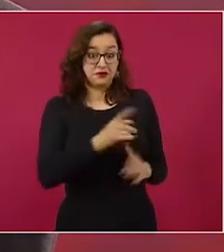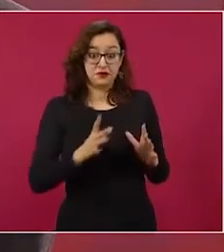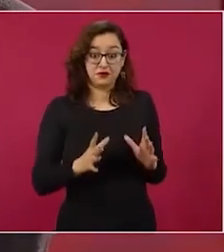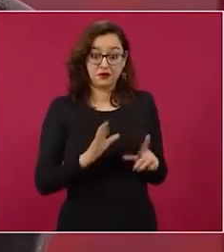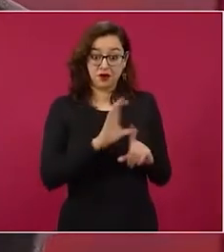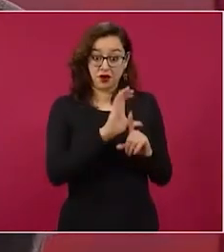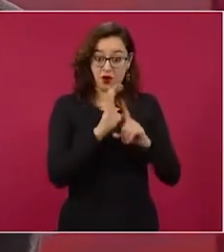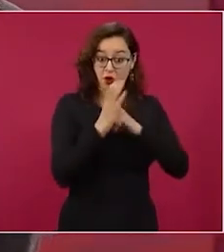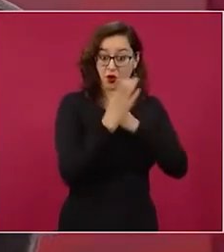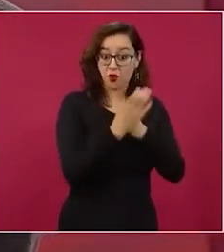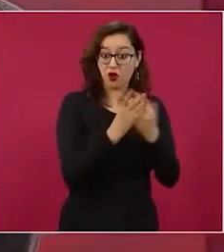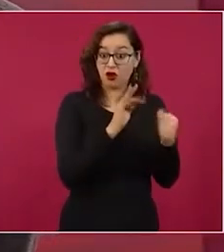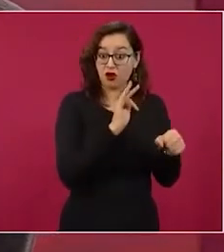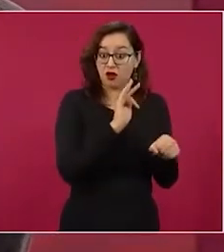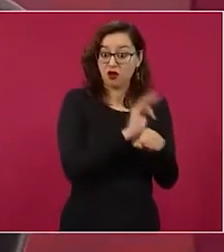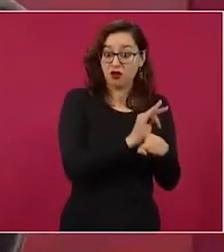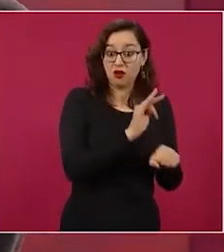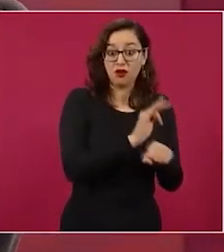el nivel